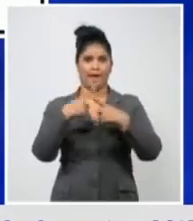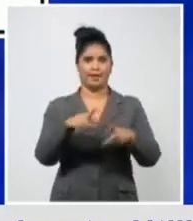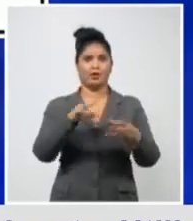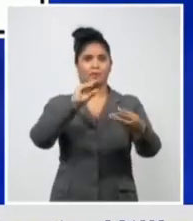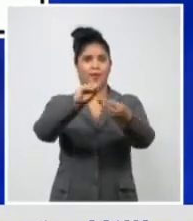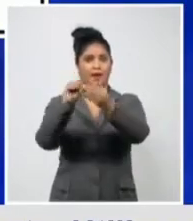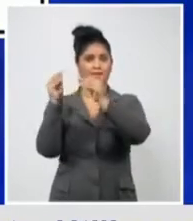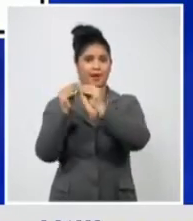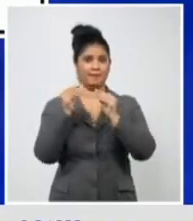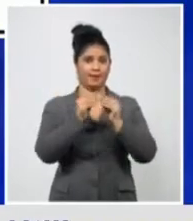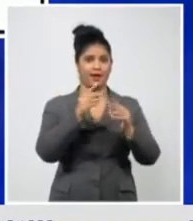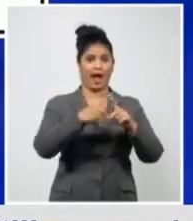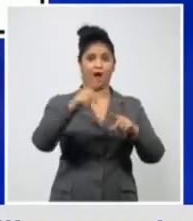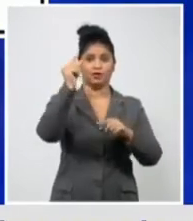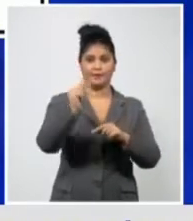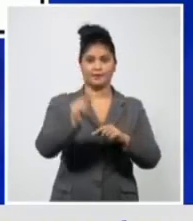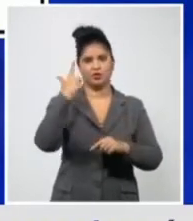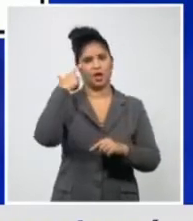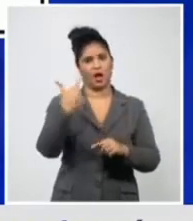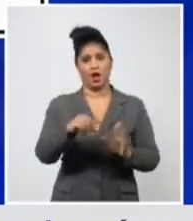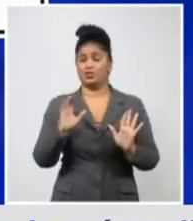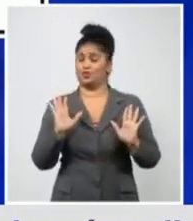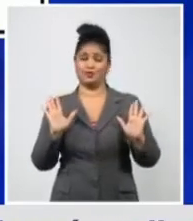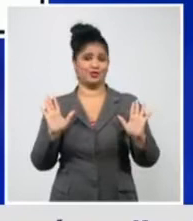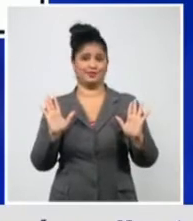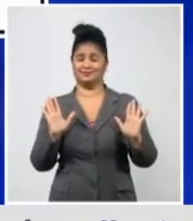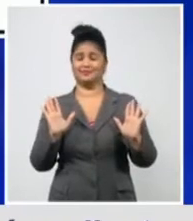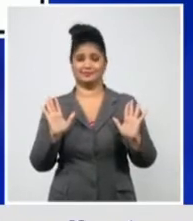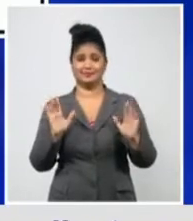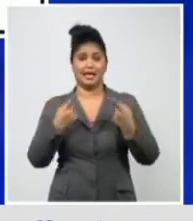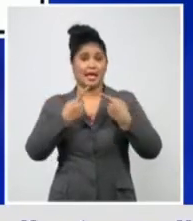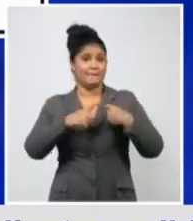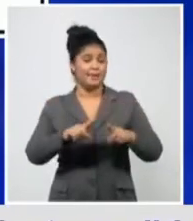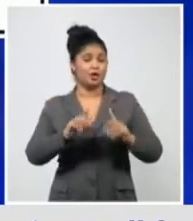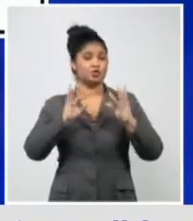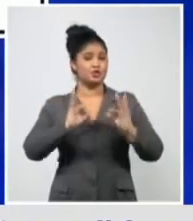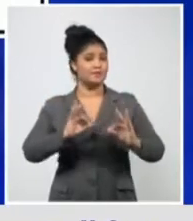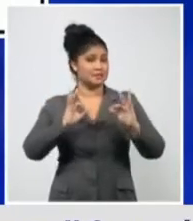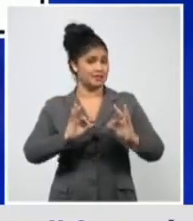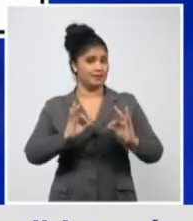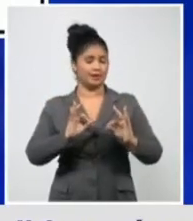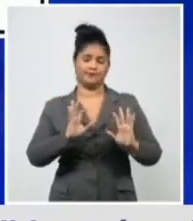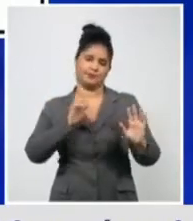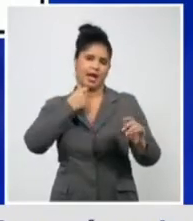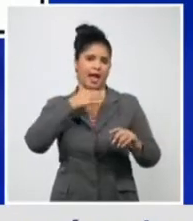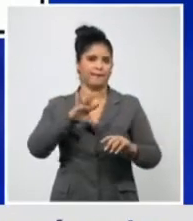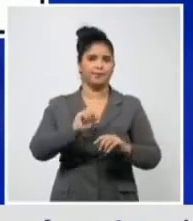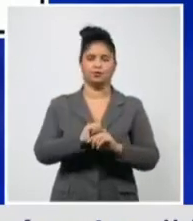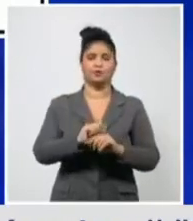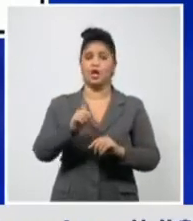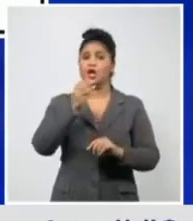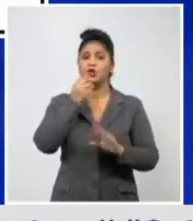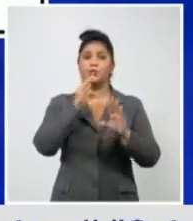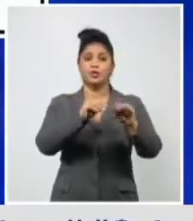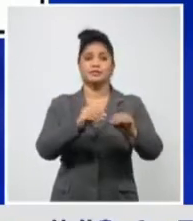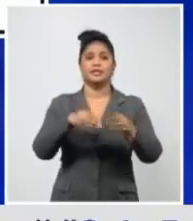de aislamiento, pero siempre hay, porque además no podemos descartar que haya entrado también con otra persona,